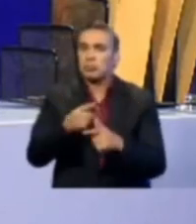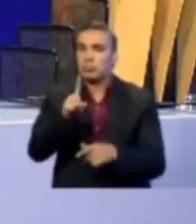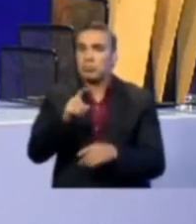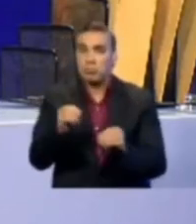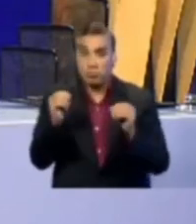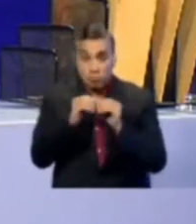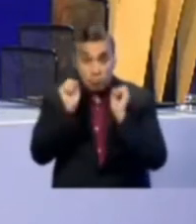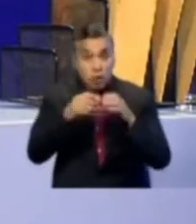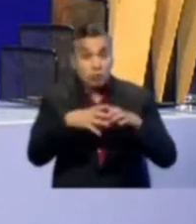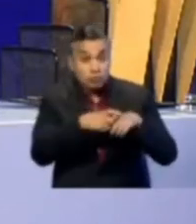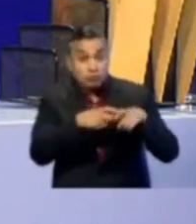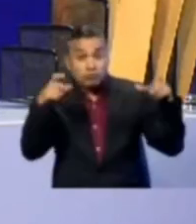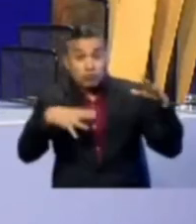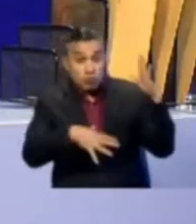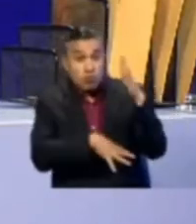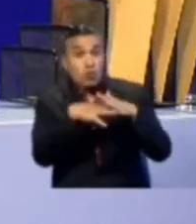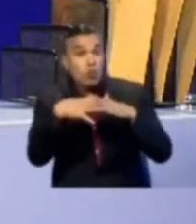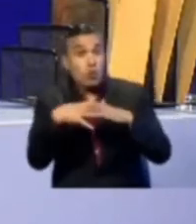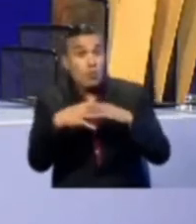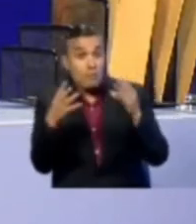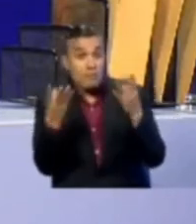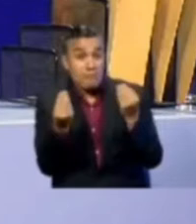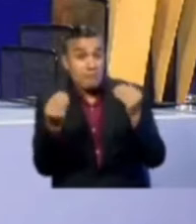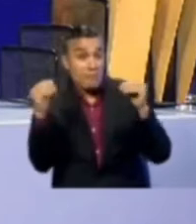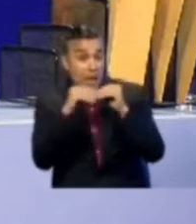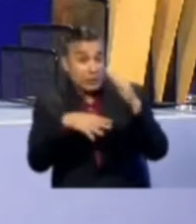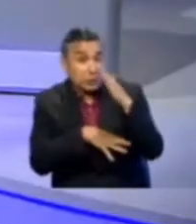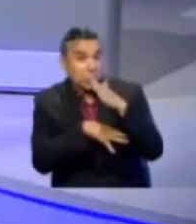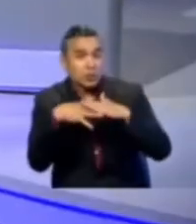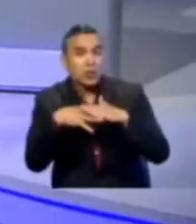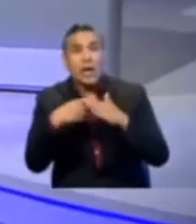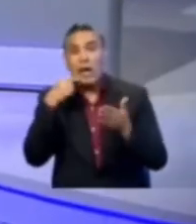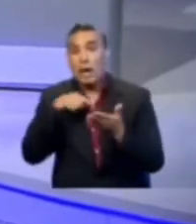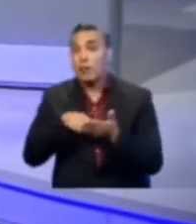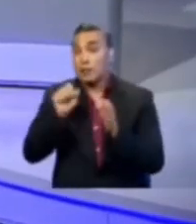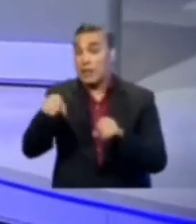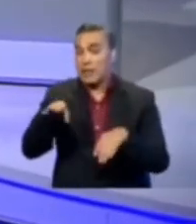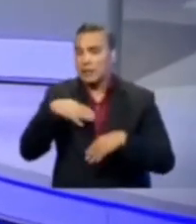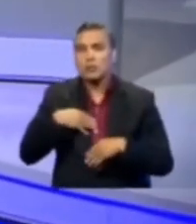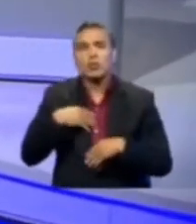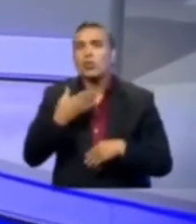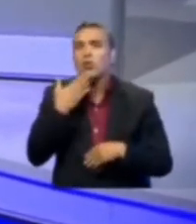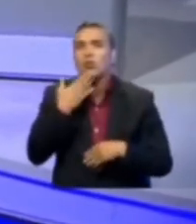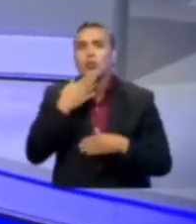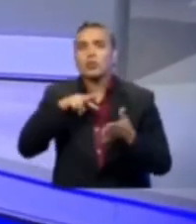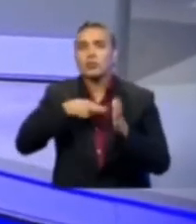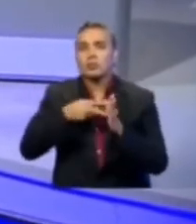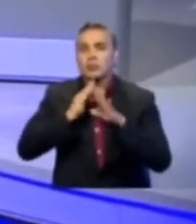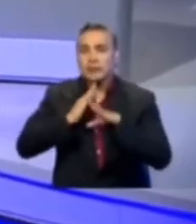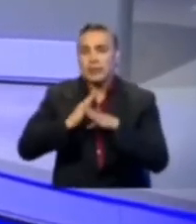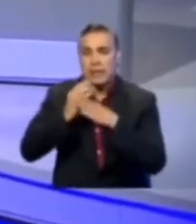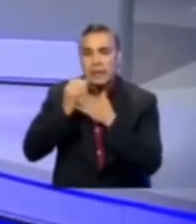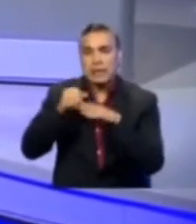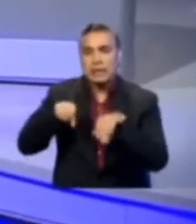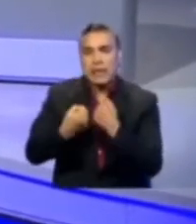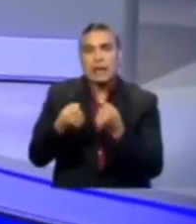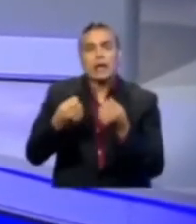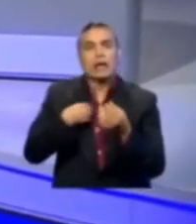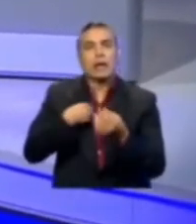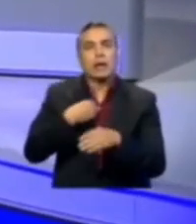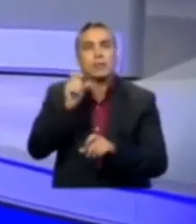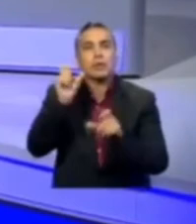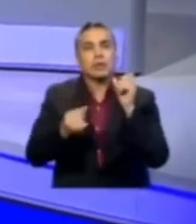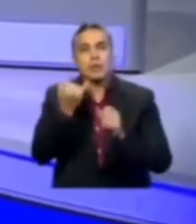¿ampliaría usted la frontera petrolera de Ingliazuní? Y de ser es el caso, ¿cómo evitaría la afectación de las comunidades, pueblos y